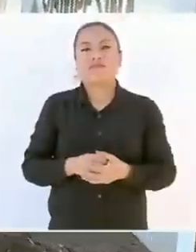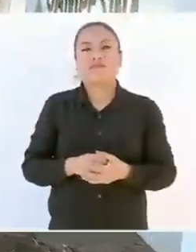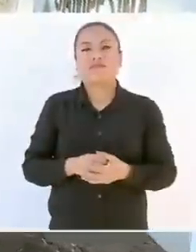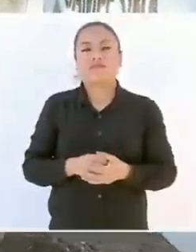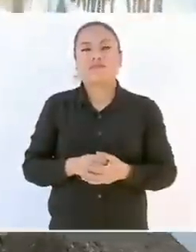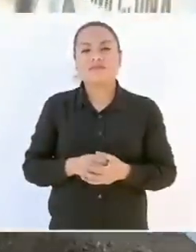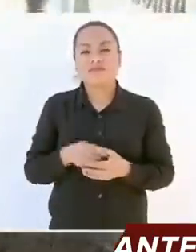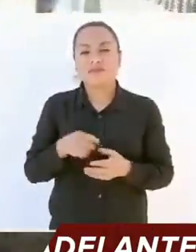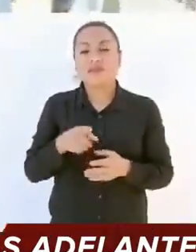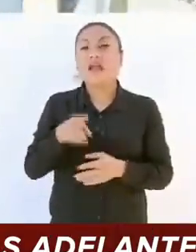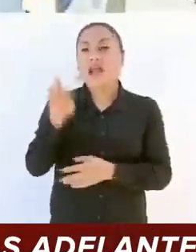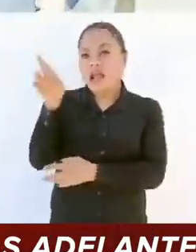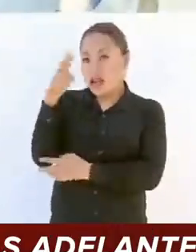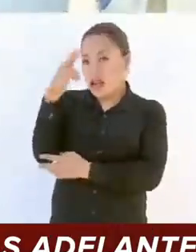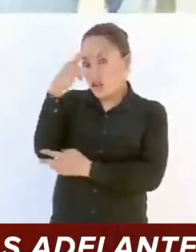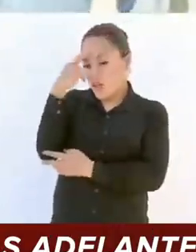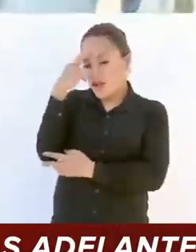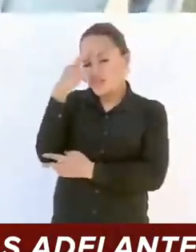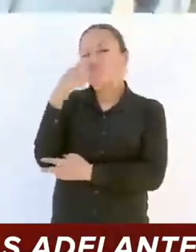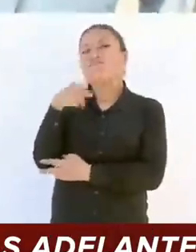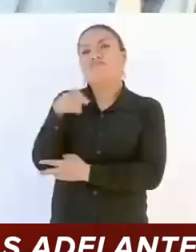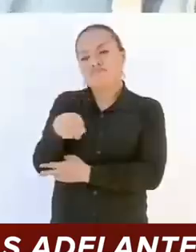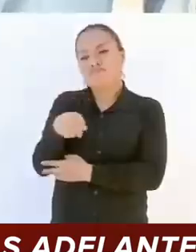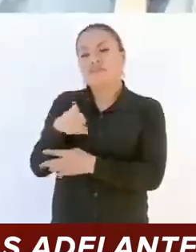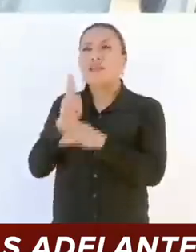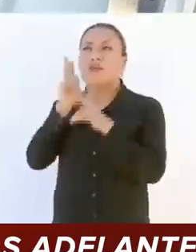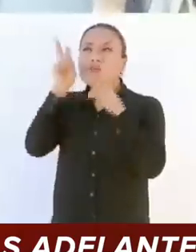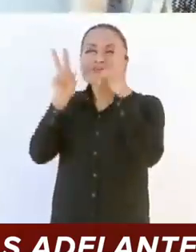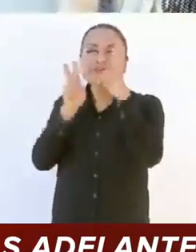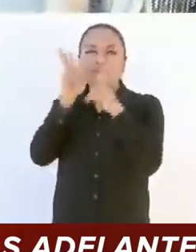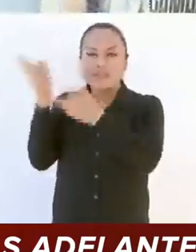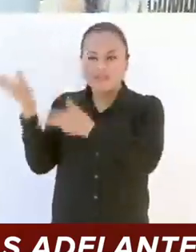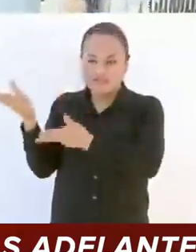Vean el recuerdo de su visita de nuestra comunidad